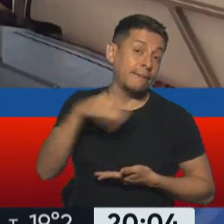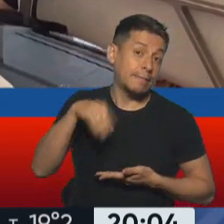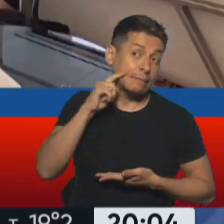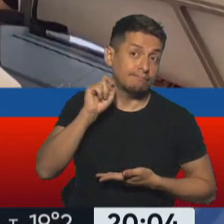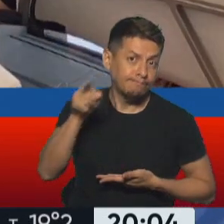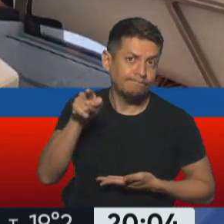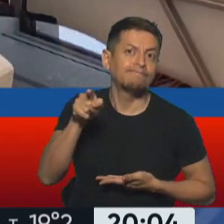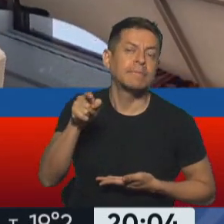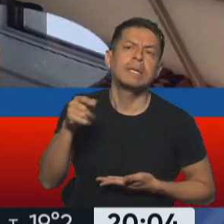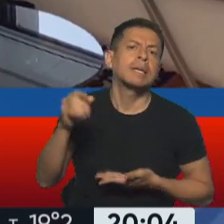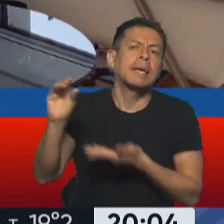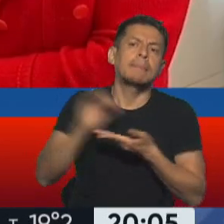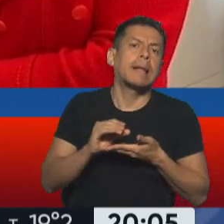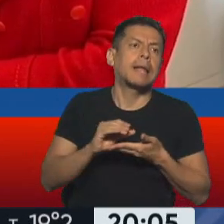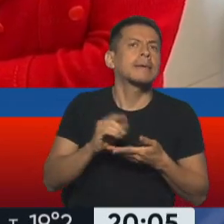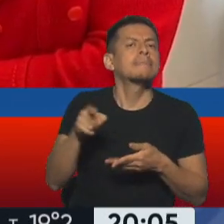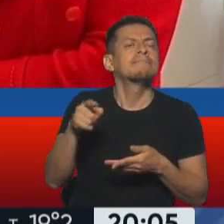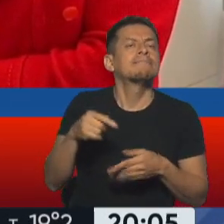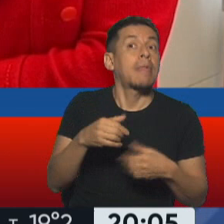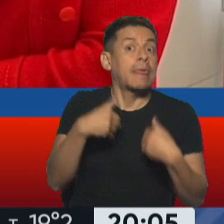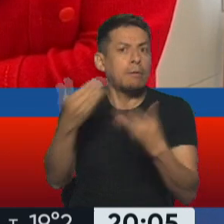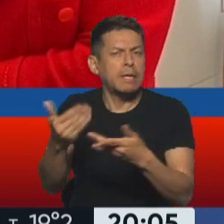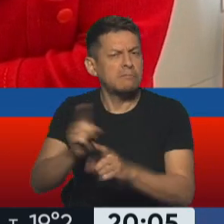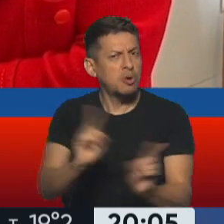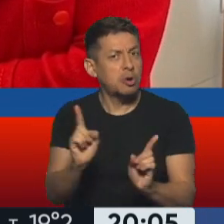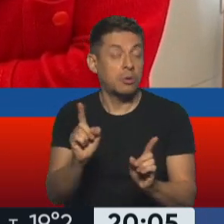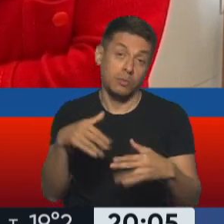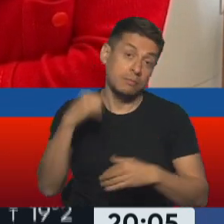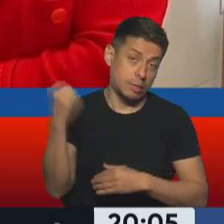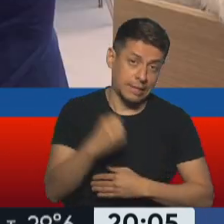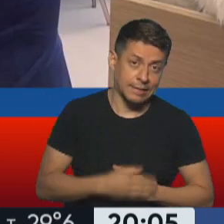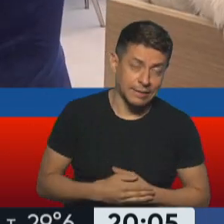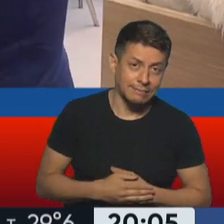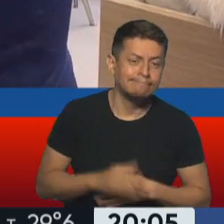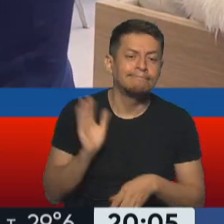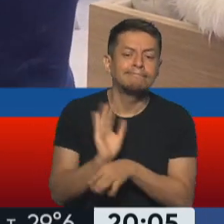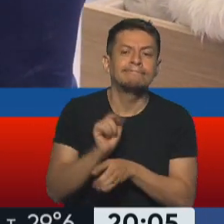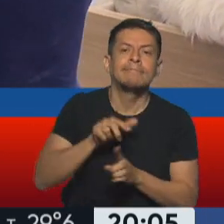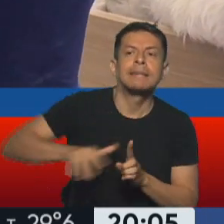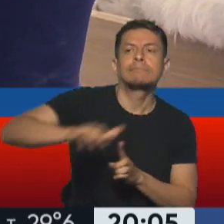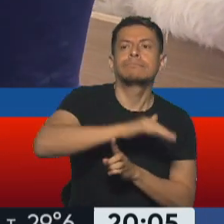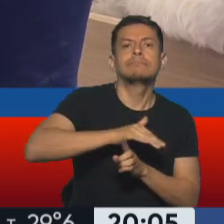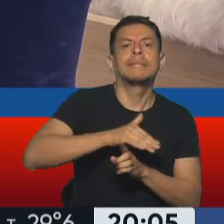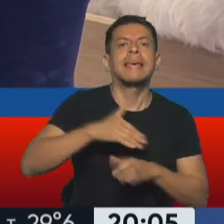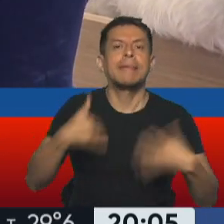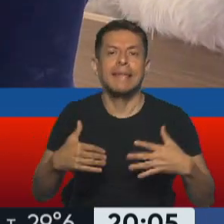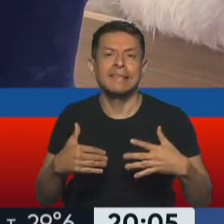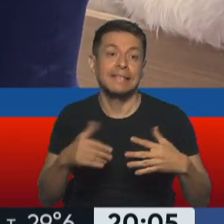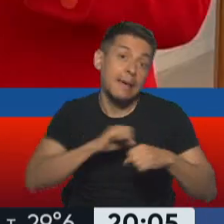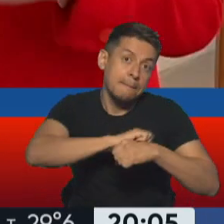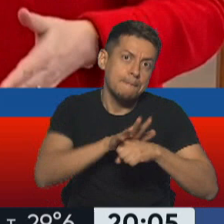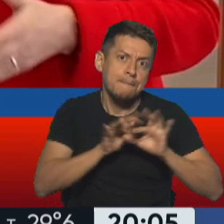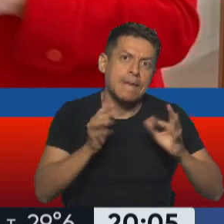otorga sin esperar una evolución a cambio. Esto es muy importante, se otorgan en este contexto de emergencia, de pandemia